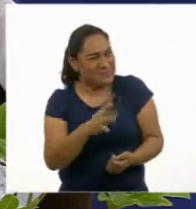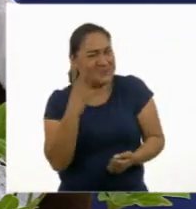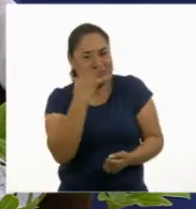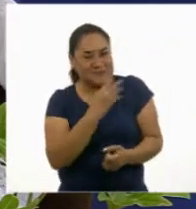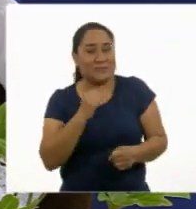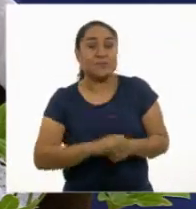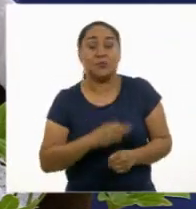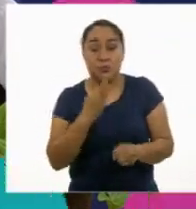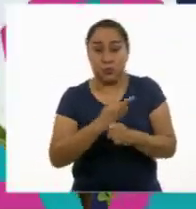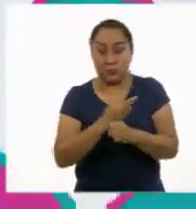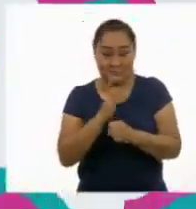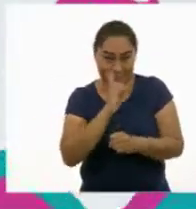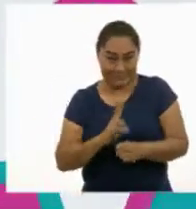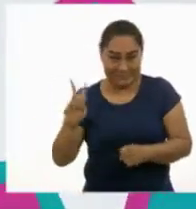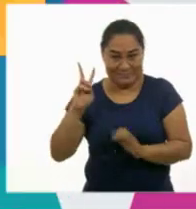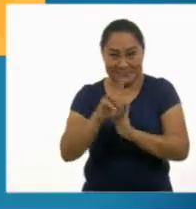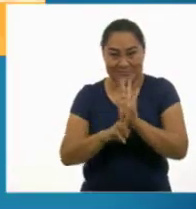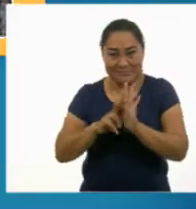invito a ver el siguiente video.